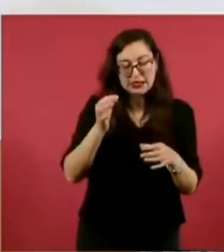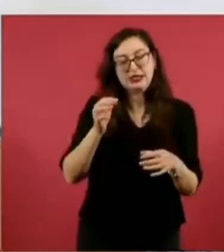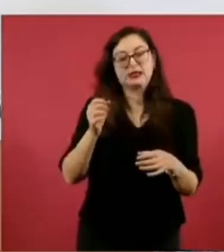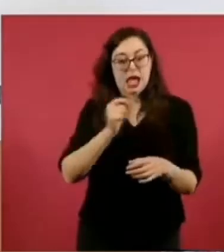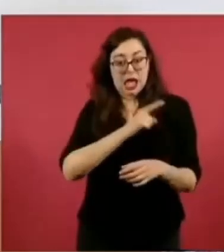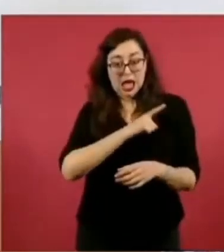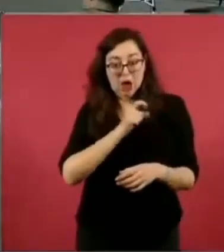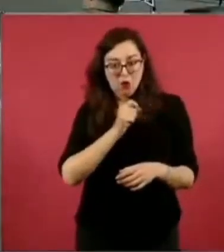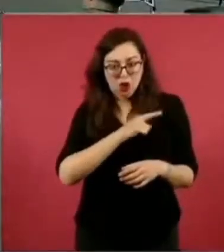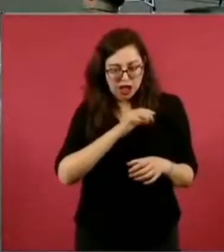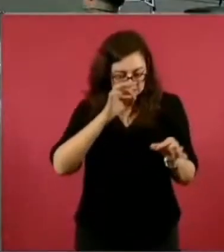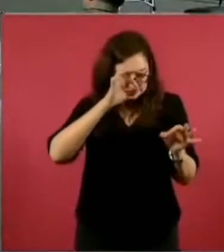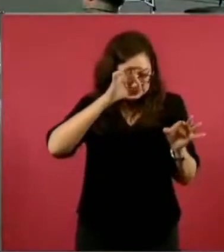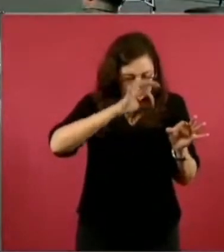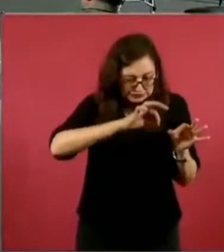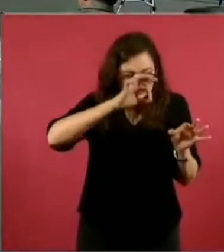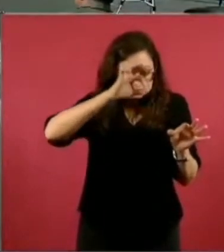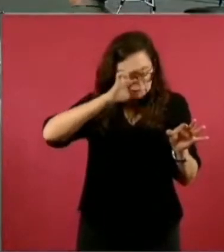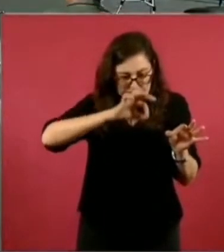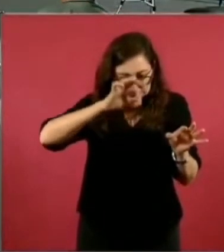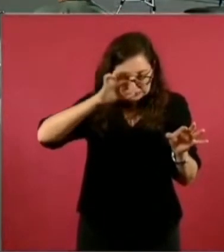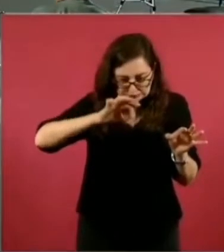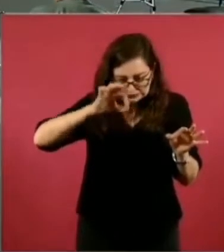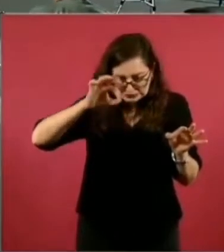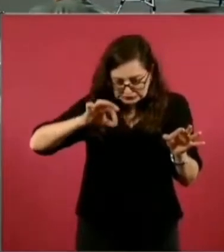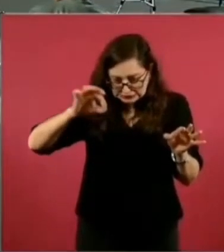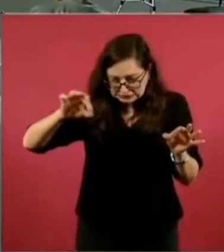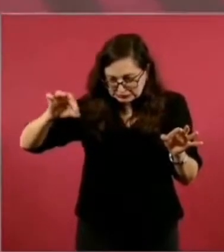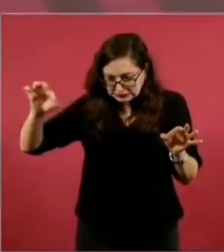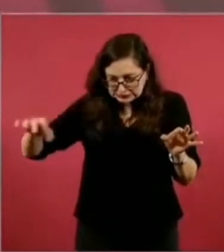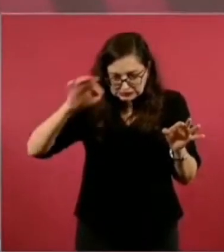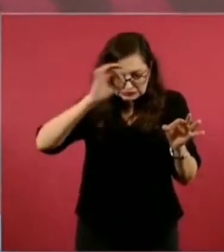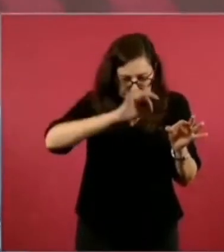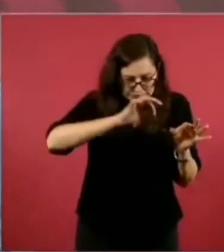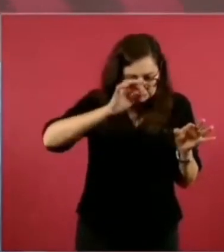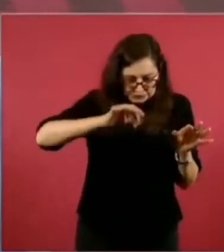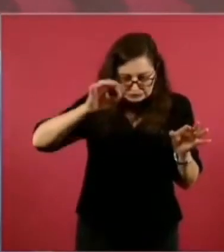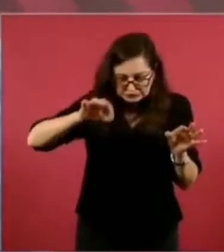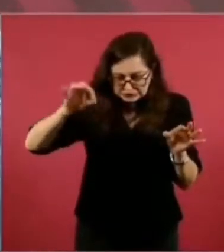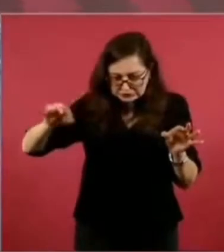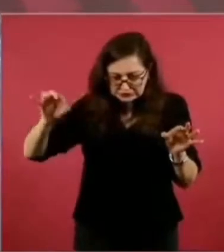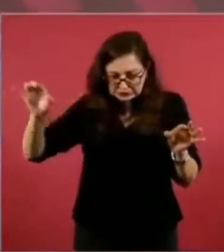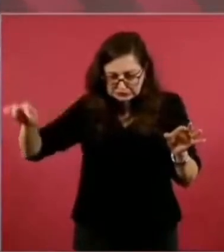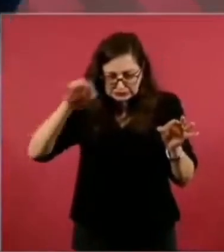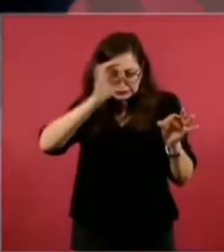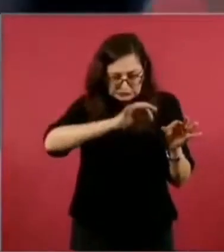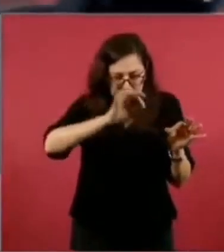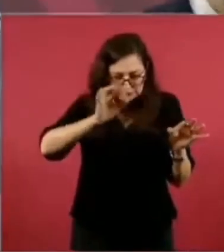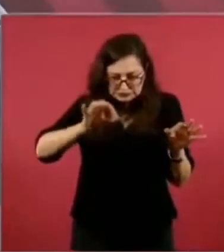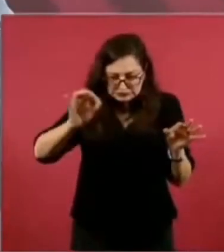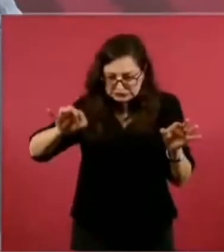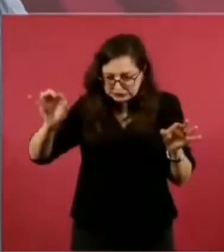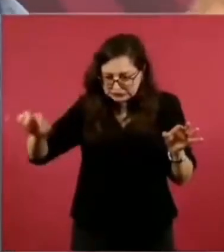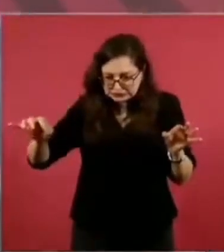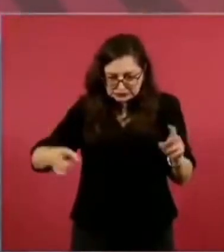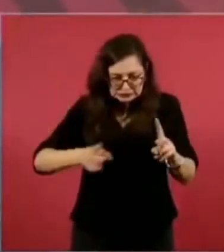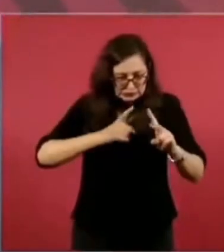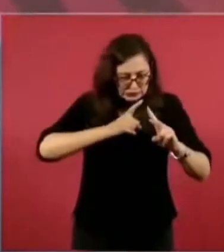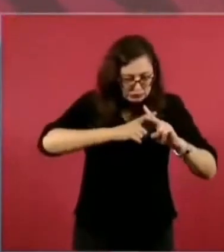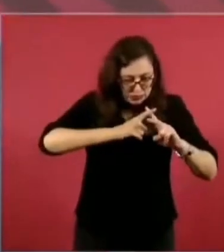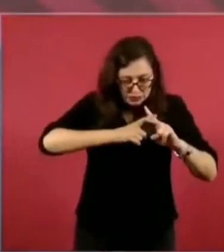y terminaron diciendo en un encabezado